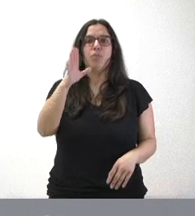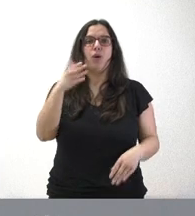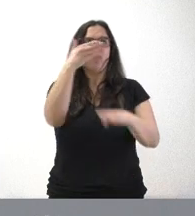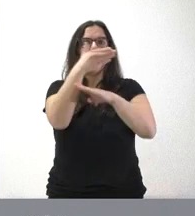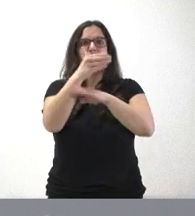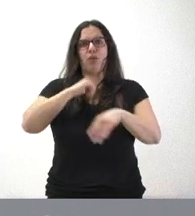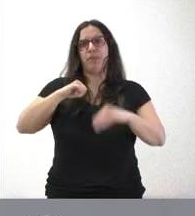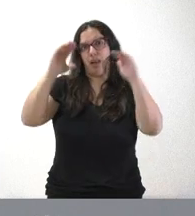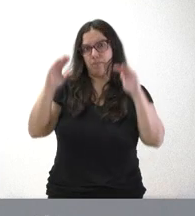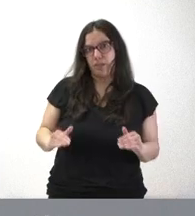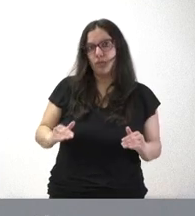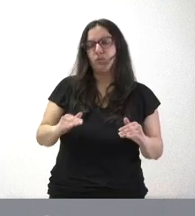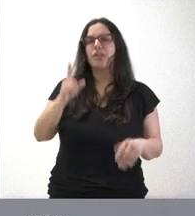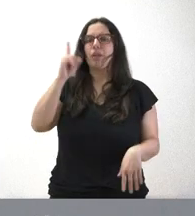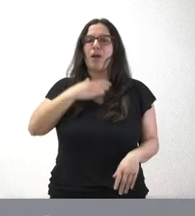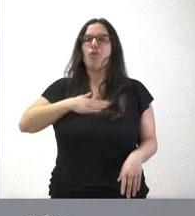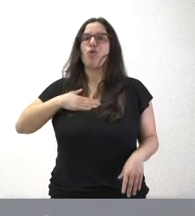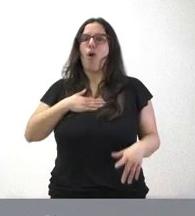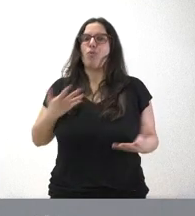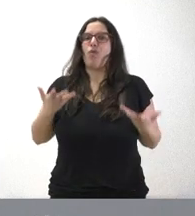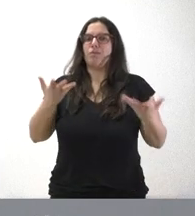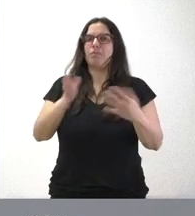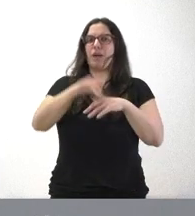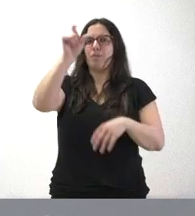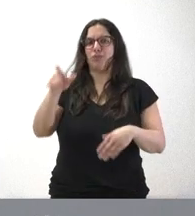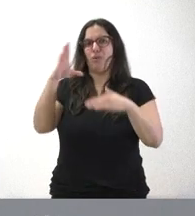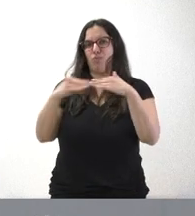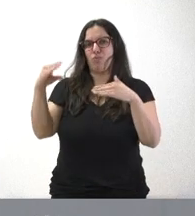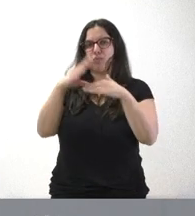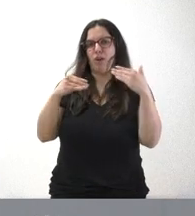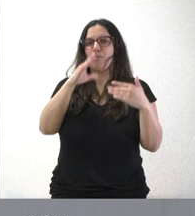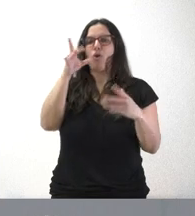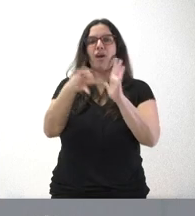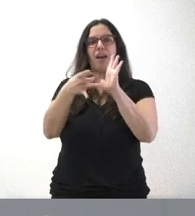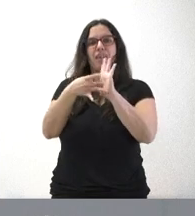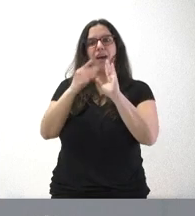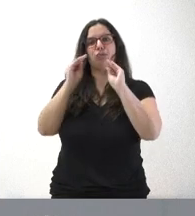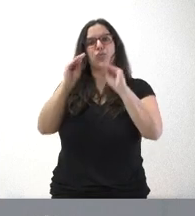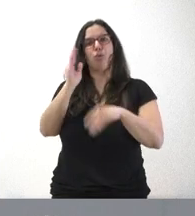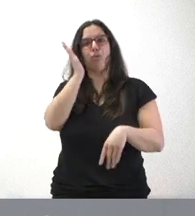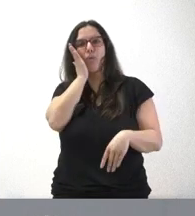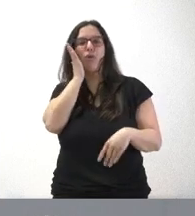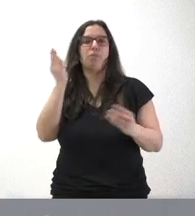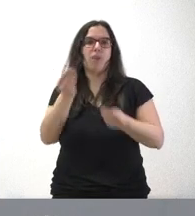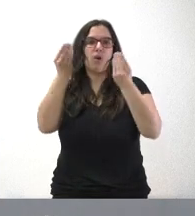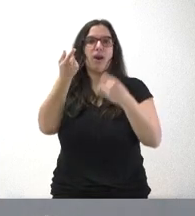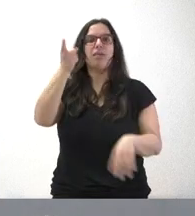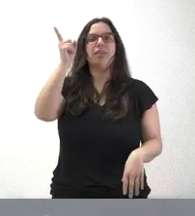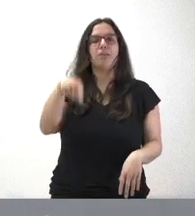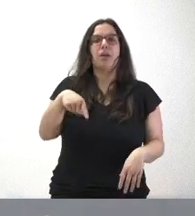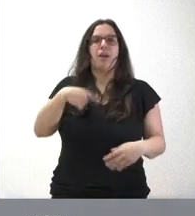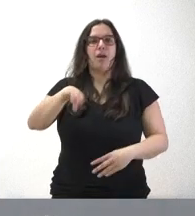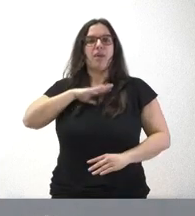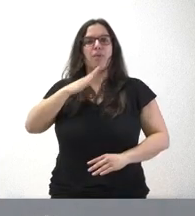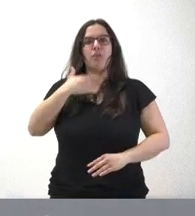hospitalaria y en la comodidad para el usuario, mejorando su calidad del sueño y en la capacidad de realizar determinadas actividades